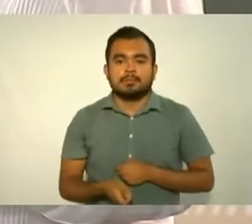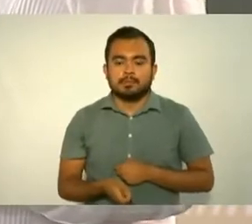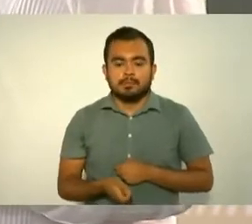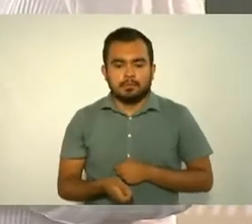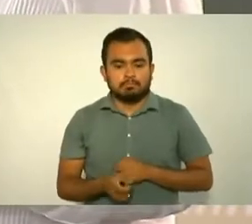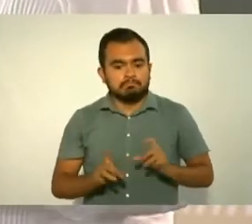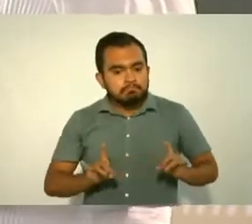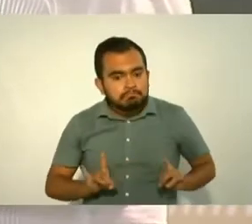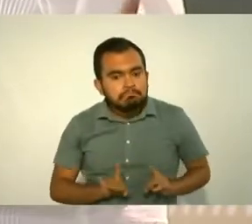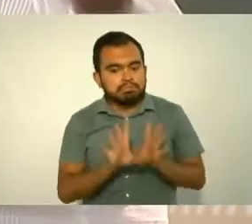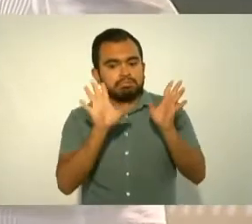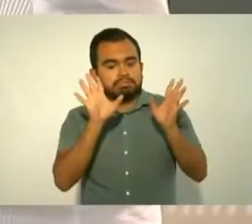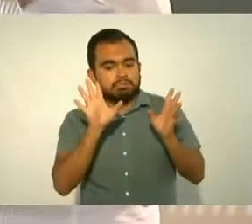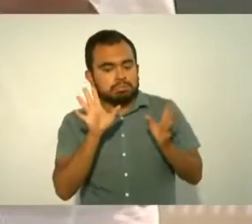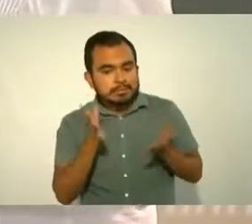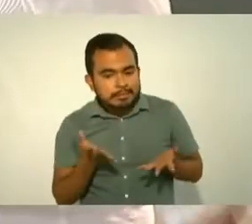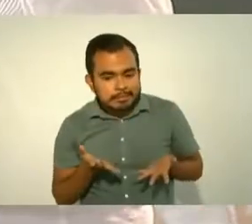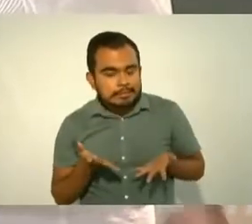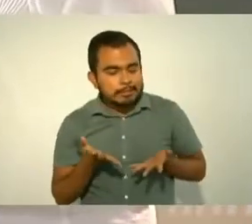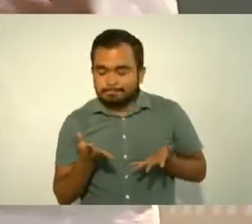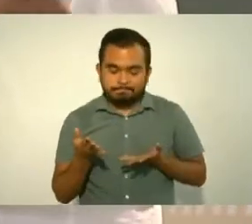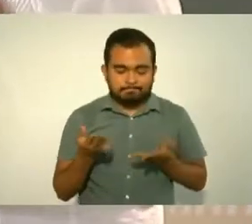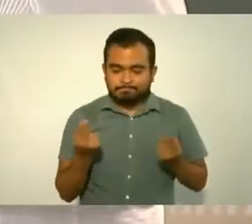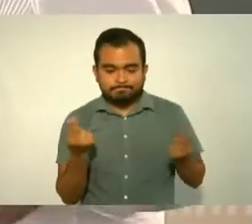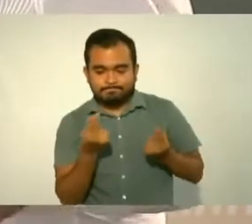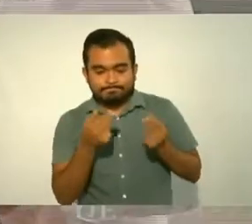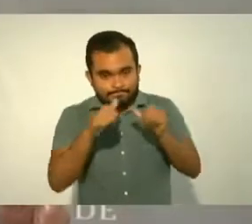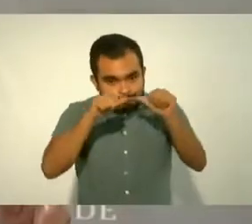entre todos. Así como